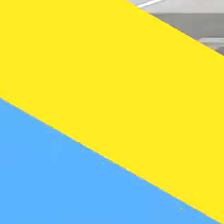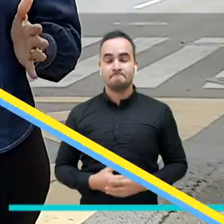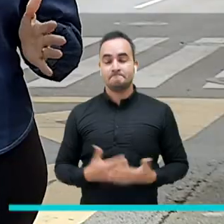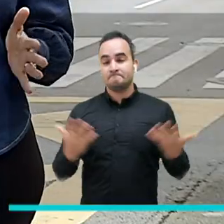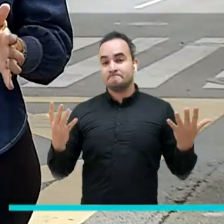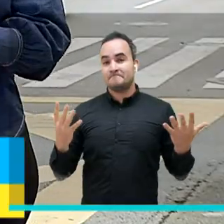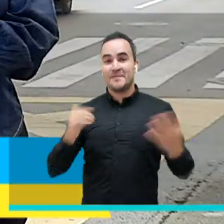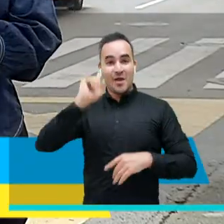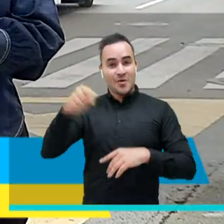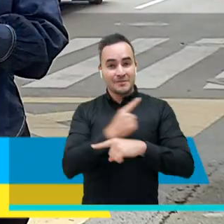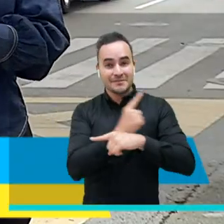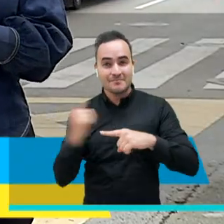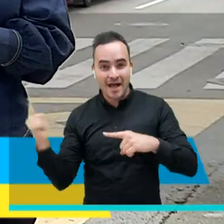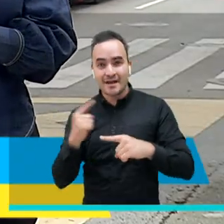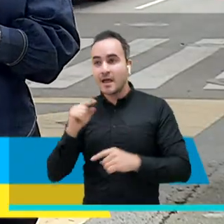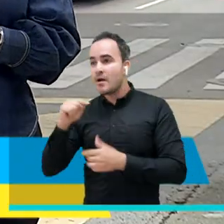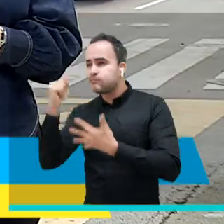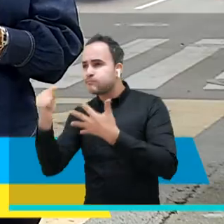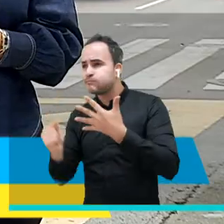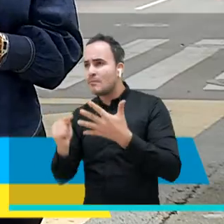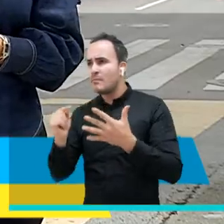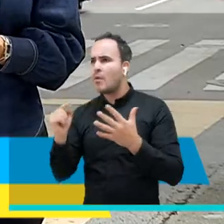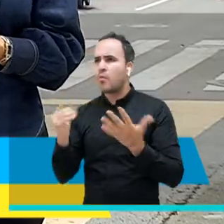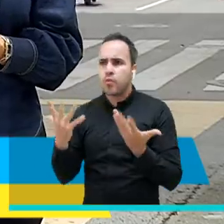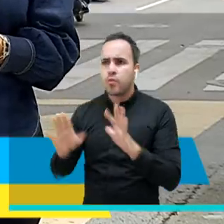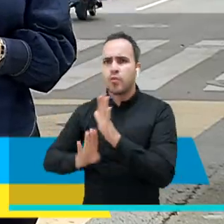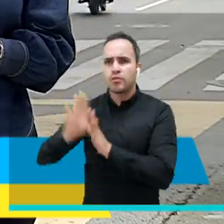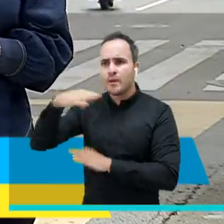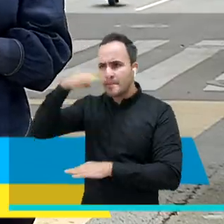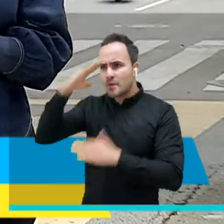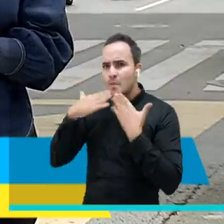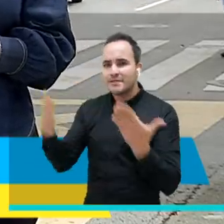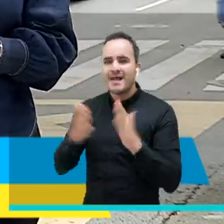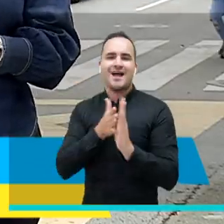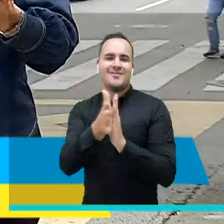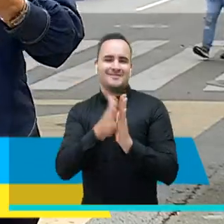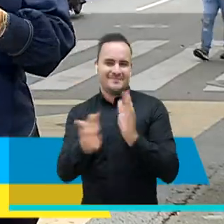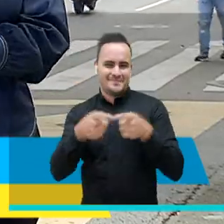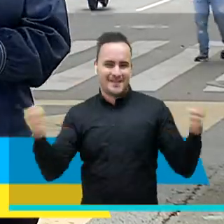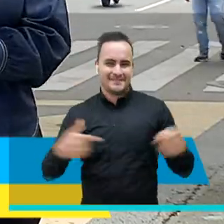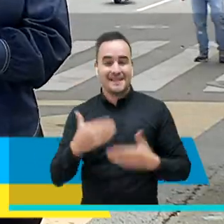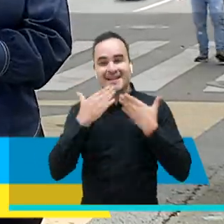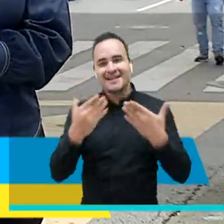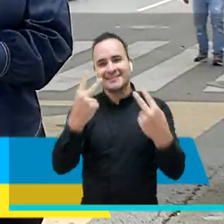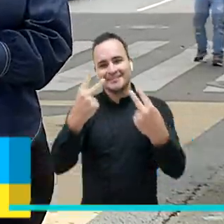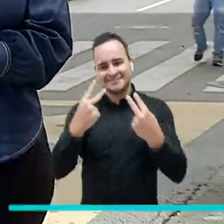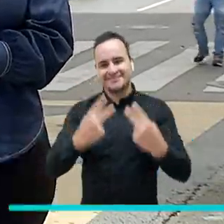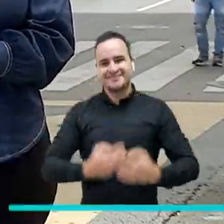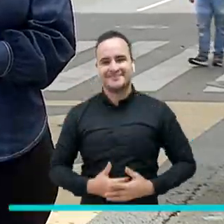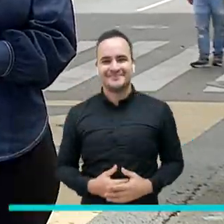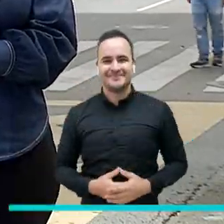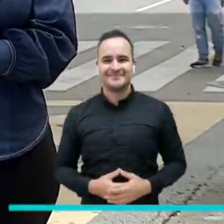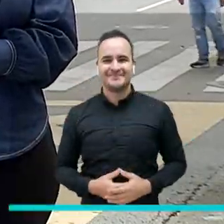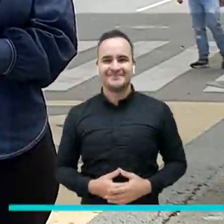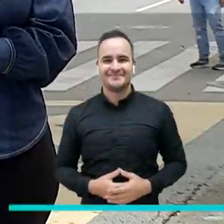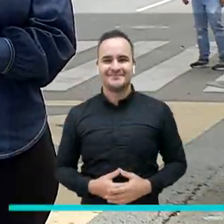La próxima semana en una nueva emisión, más historias de nuestra Medellín Futuro. Gracias por acompañarnos.